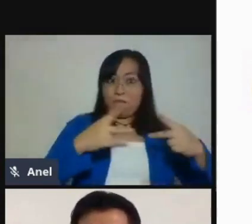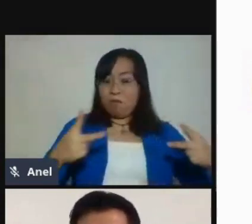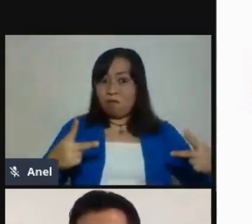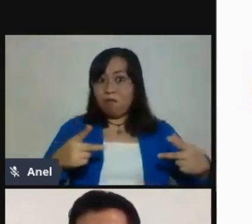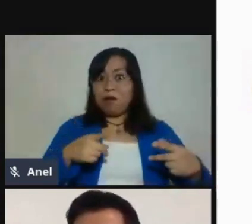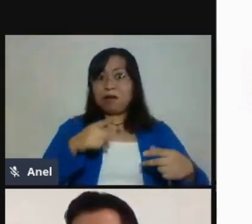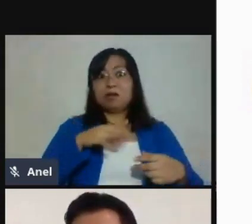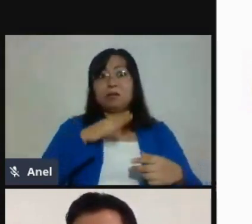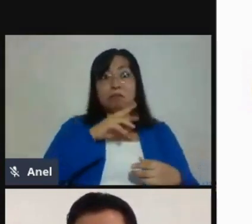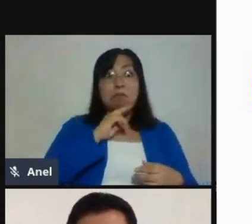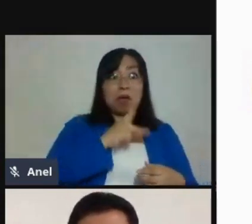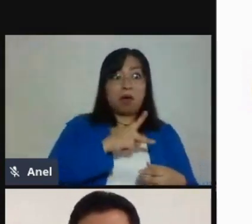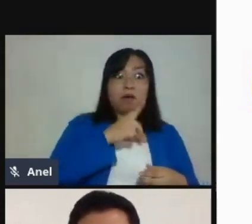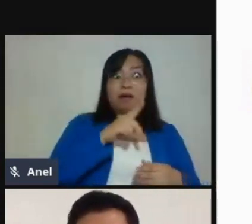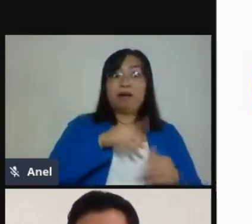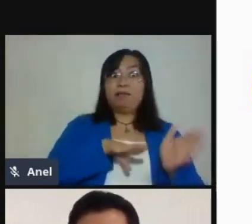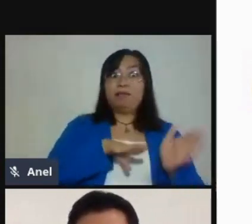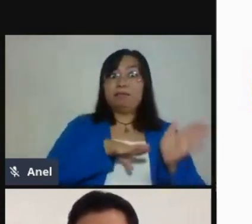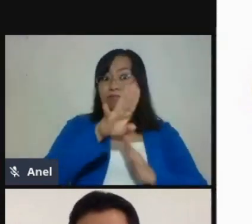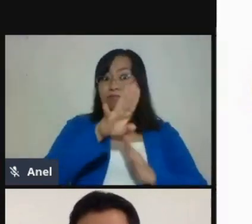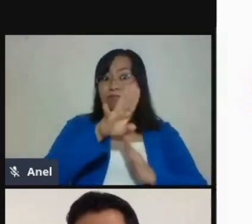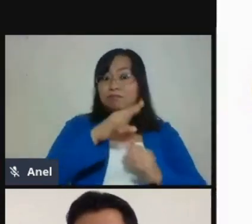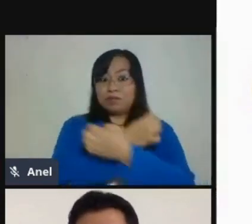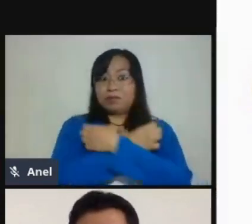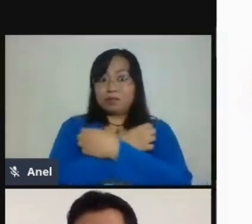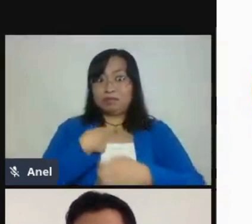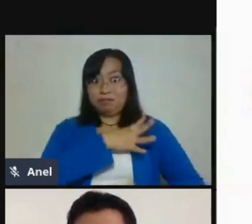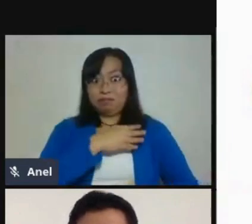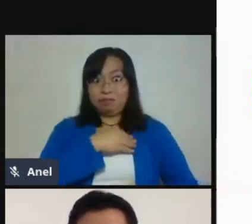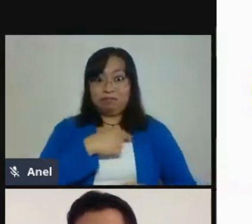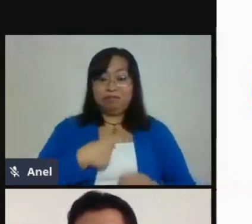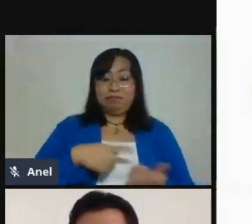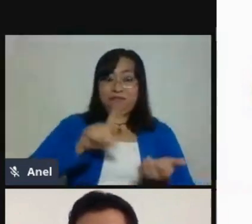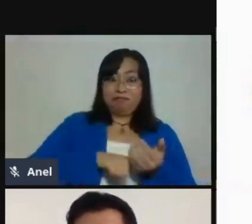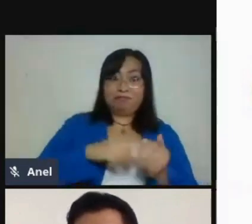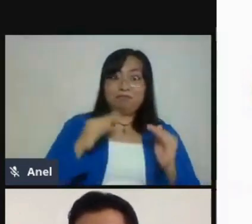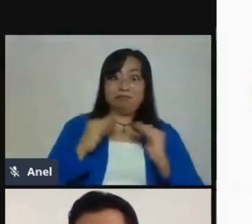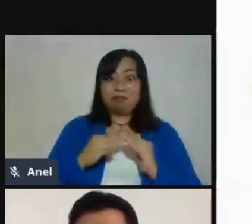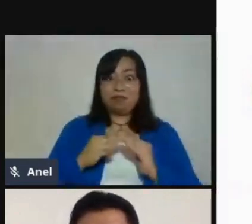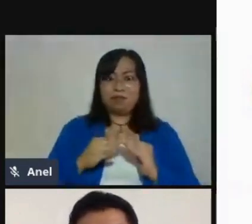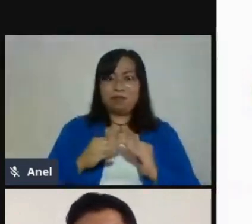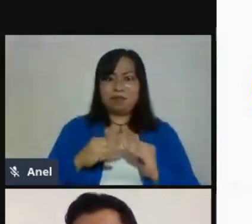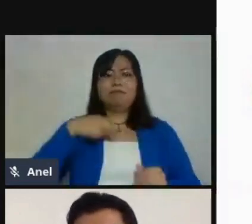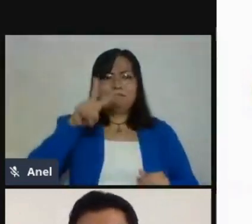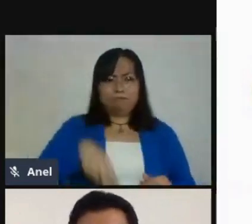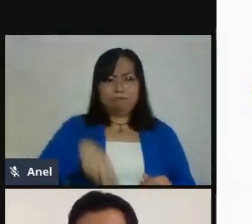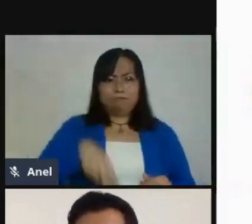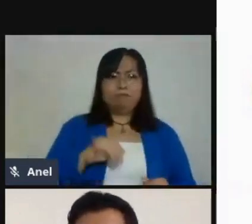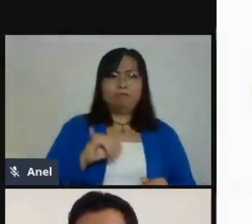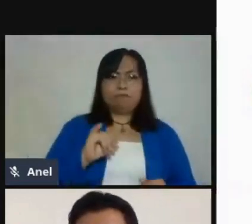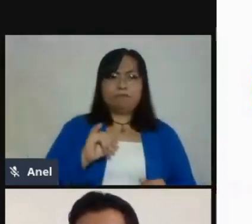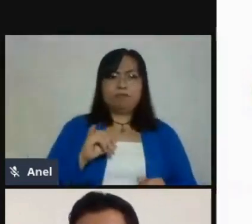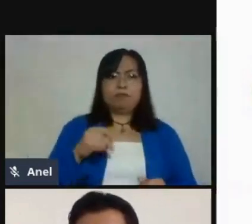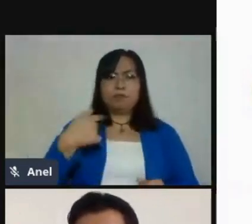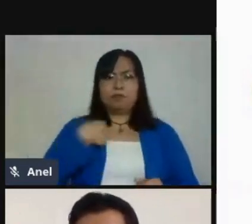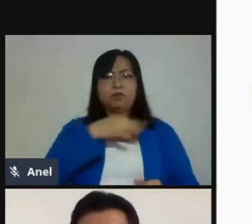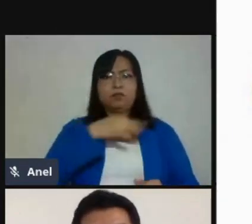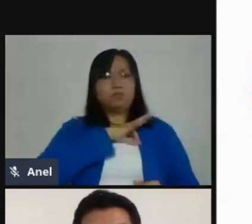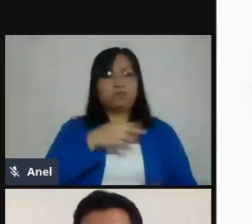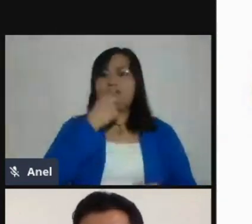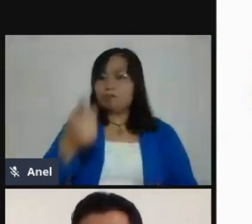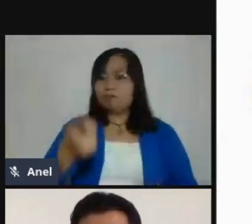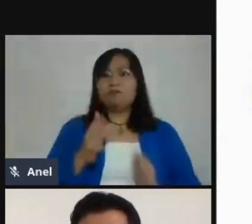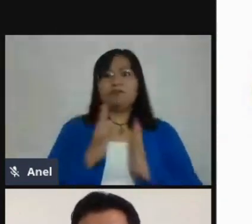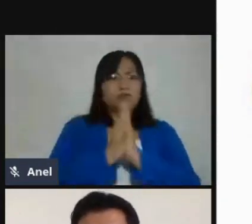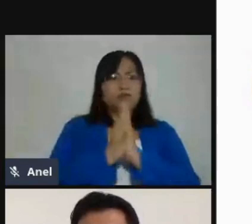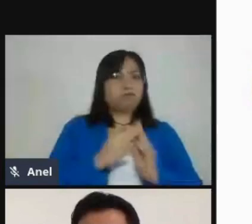tecnológica que tengamos, lo primero que los invito es mantener completamente la cala. Los nervios pueden existir,